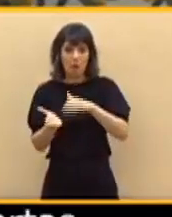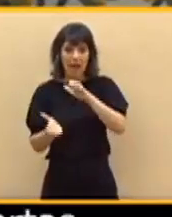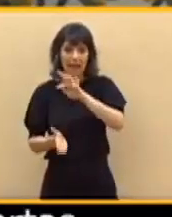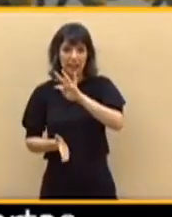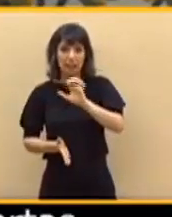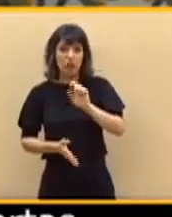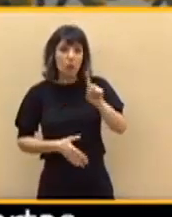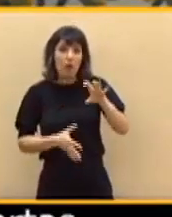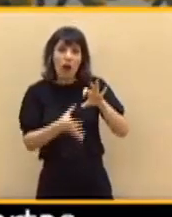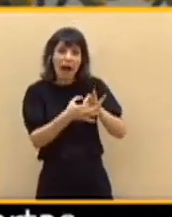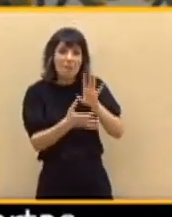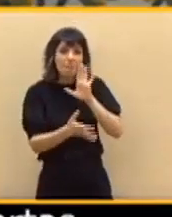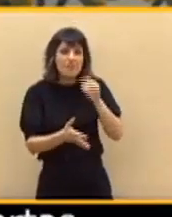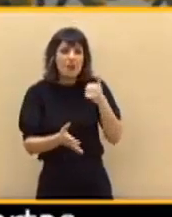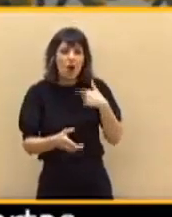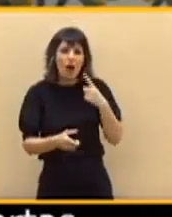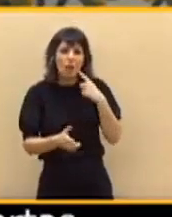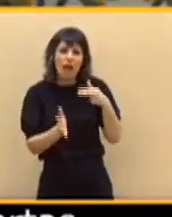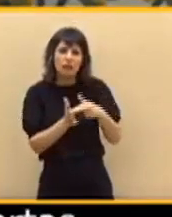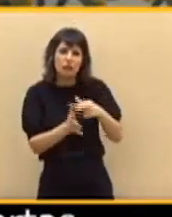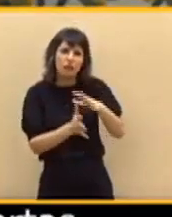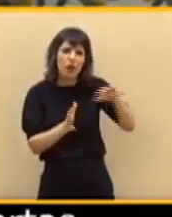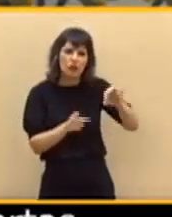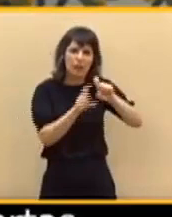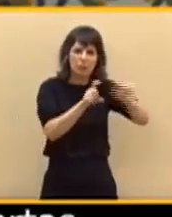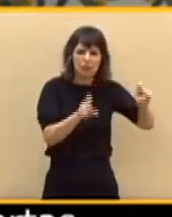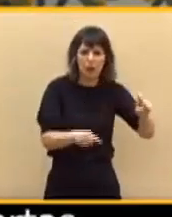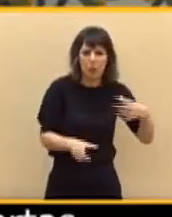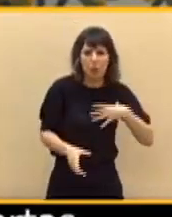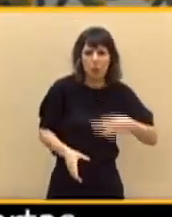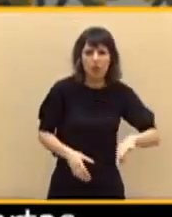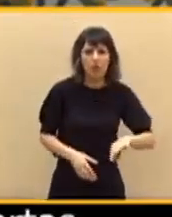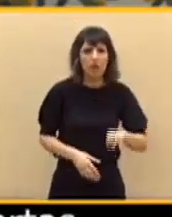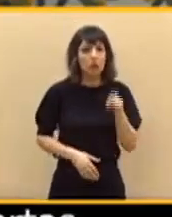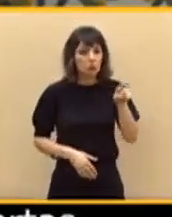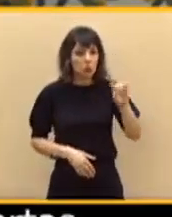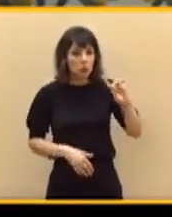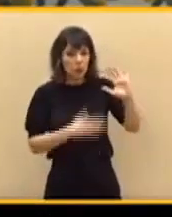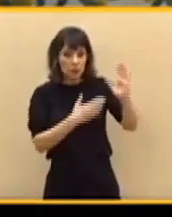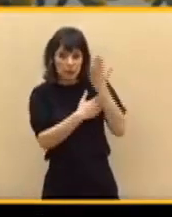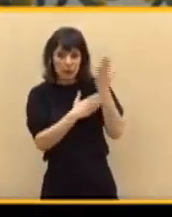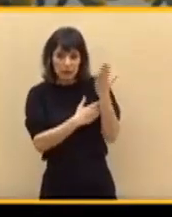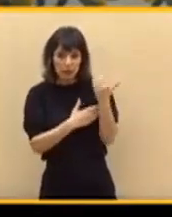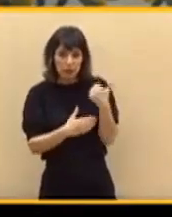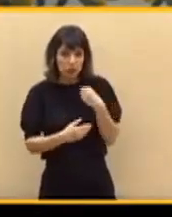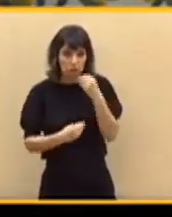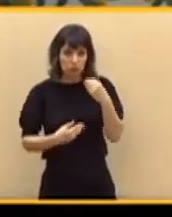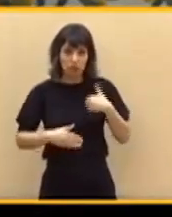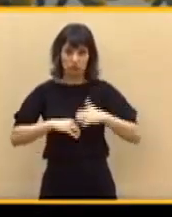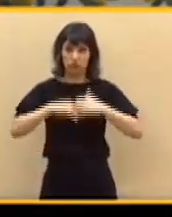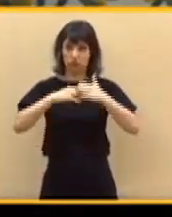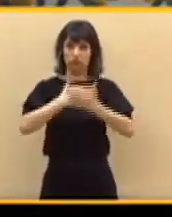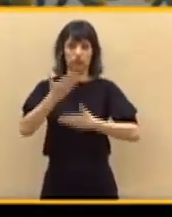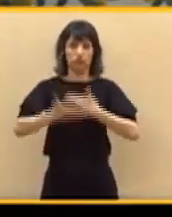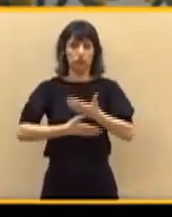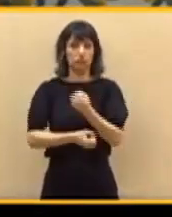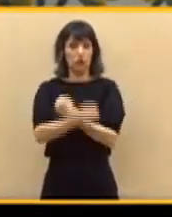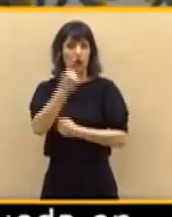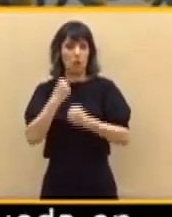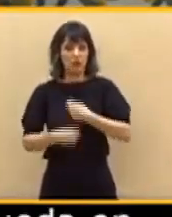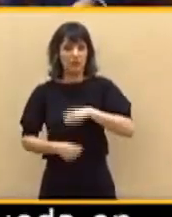giratoria. Por tanto, señor Iglesias, considera que sus iniciativas van a favorecer la reconstrucción económica de España o solo la de los miembros de su partido.